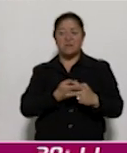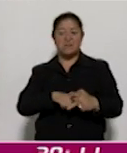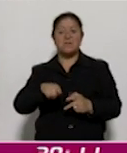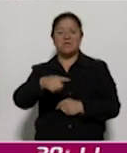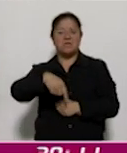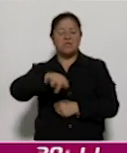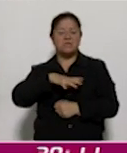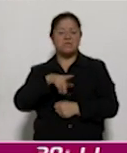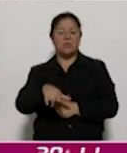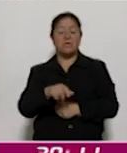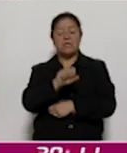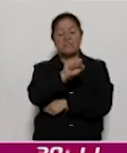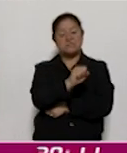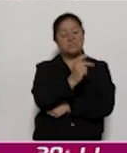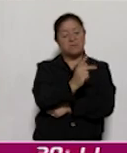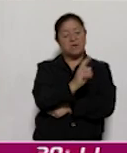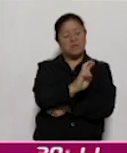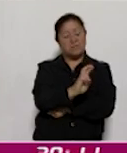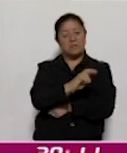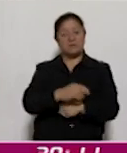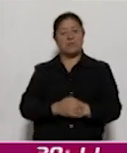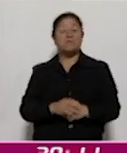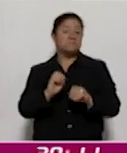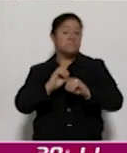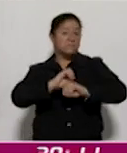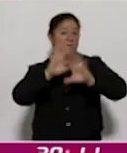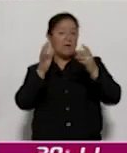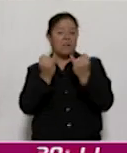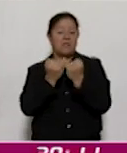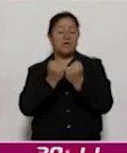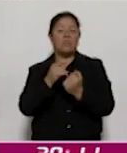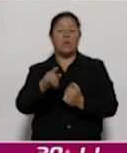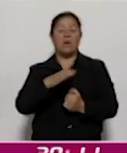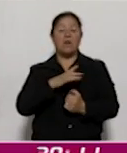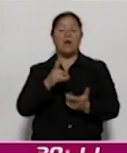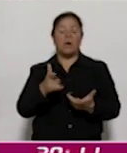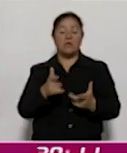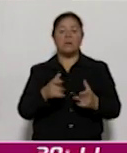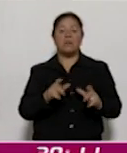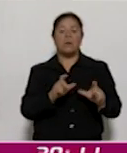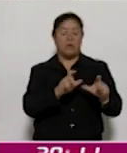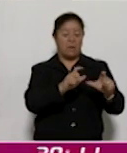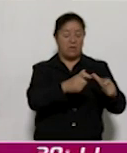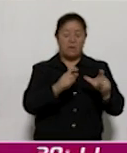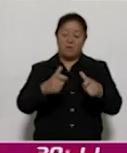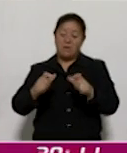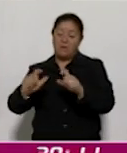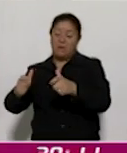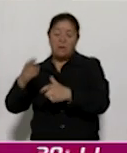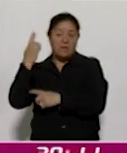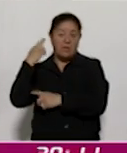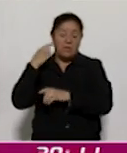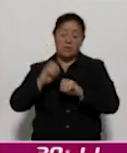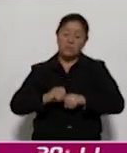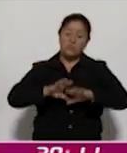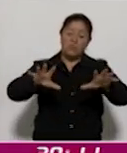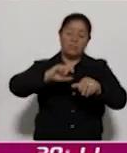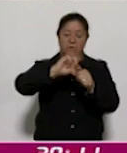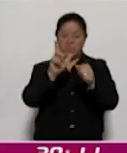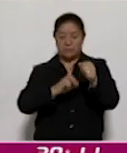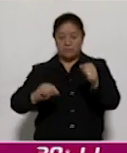del SPR y por supuesto con las grandes cadenas o estaciones de radio públicas del país.